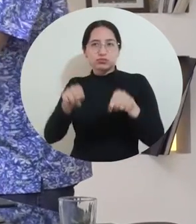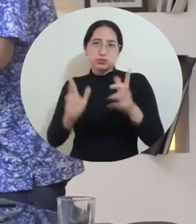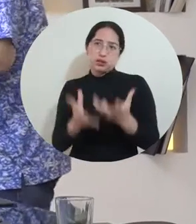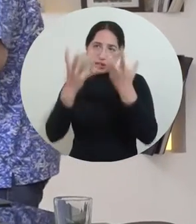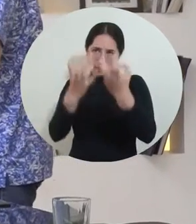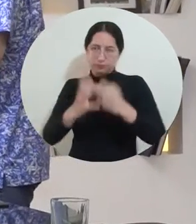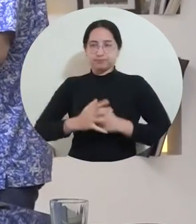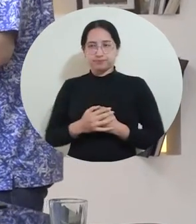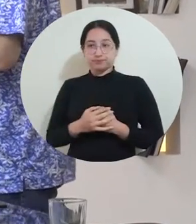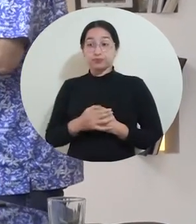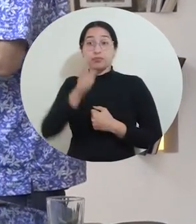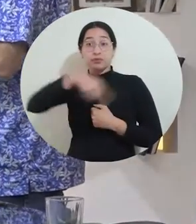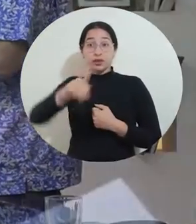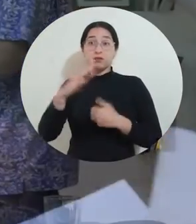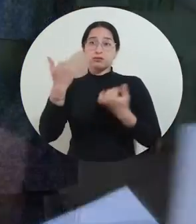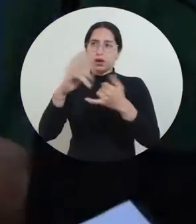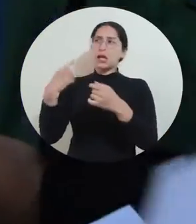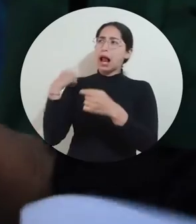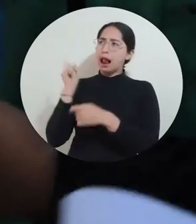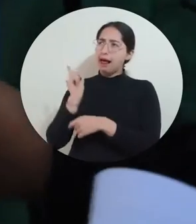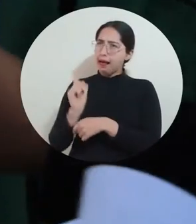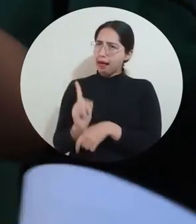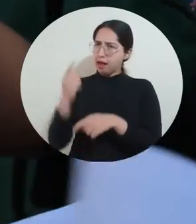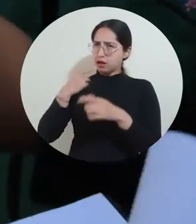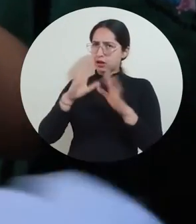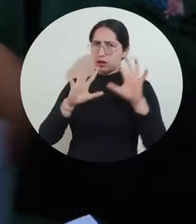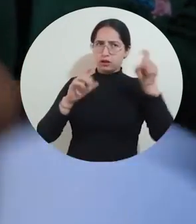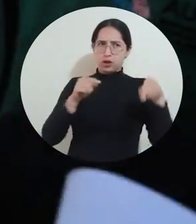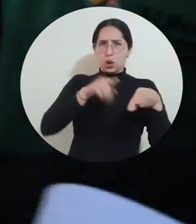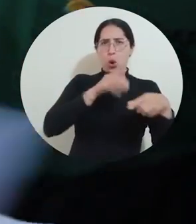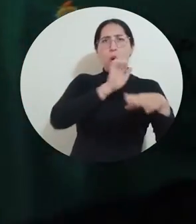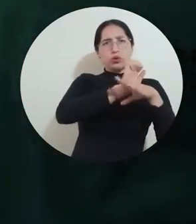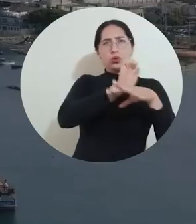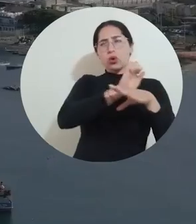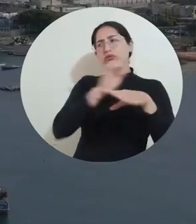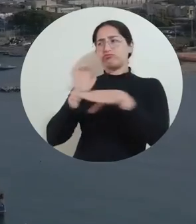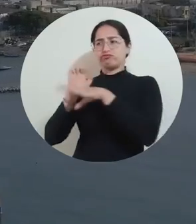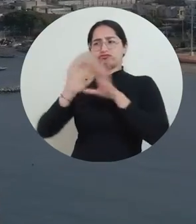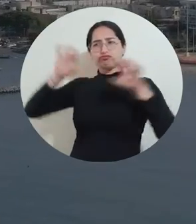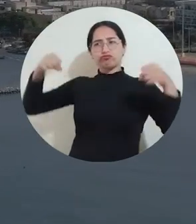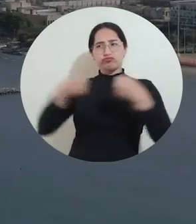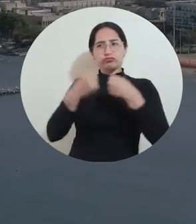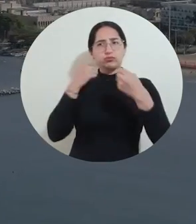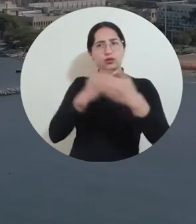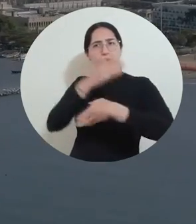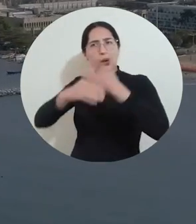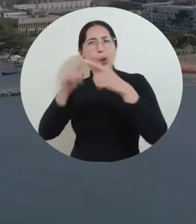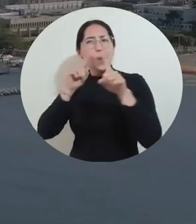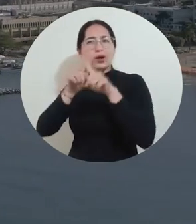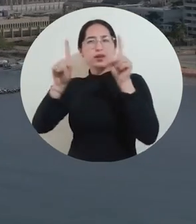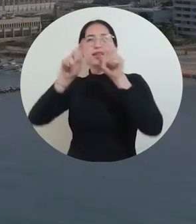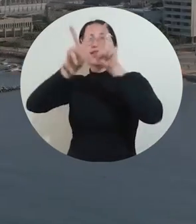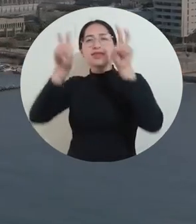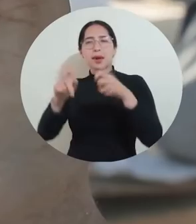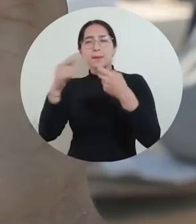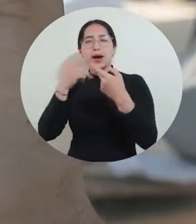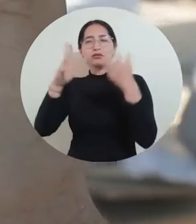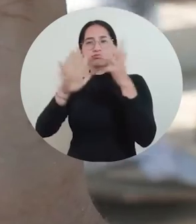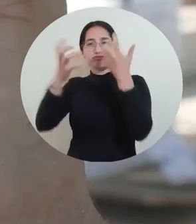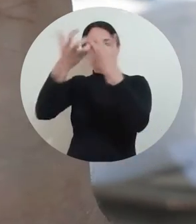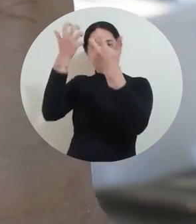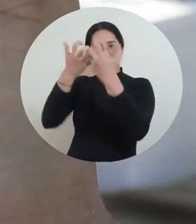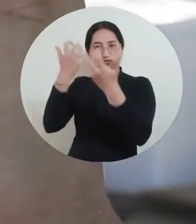propósito en alianza con la AUNAP, y actualmente con el liderazgo de su grupo de investigación en sistemas socioecológicos para el bienestar humano,